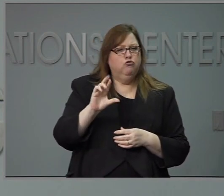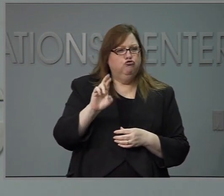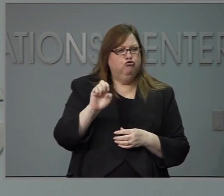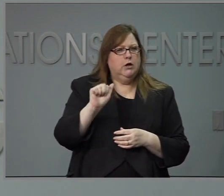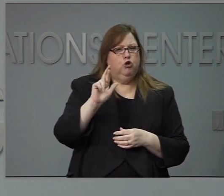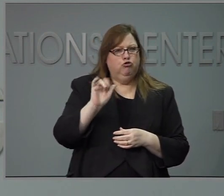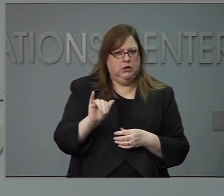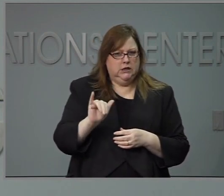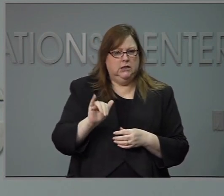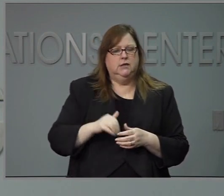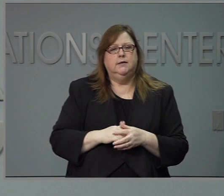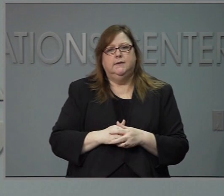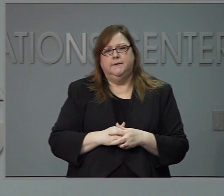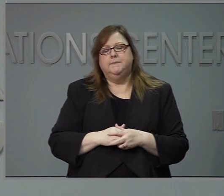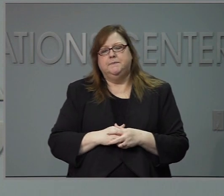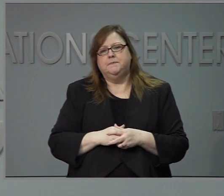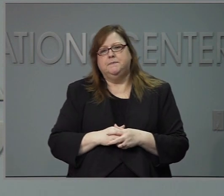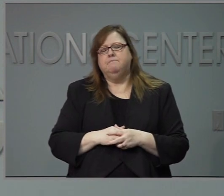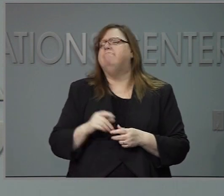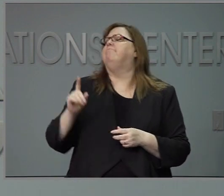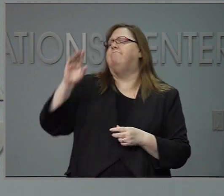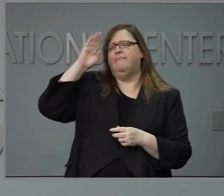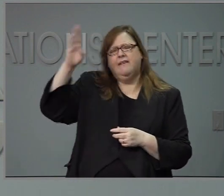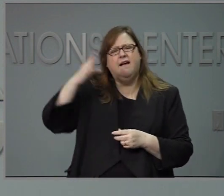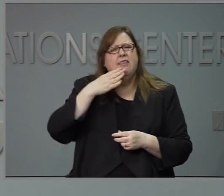Esto es para la doctora co en.